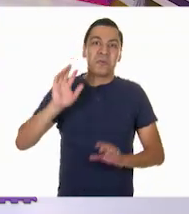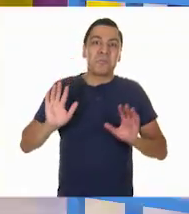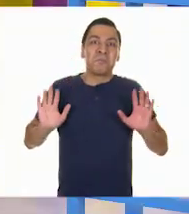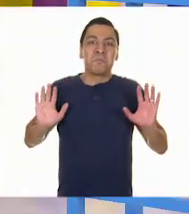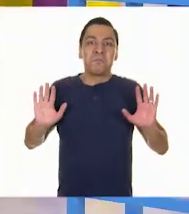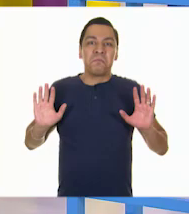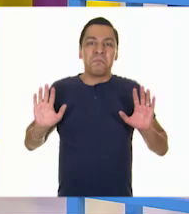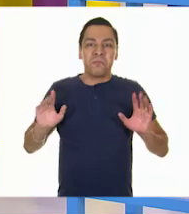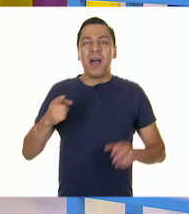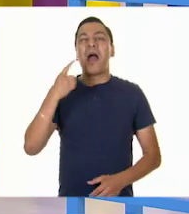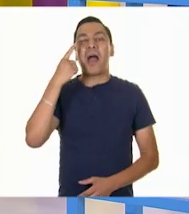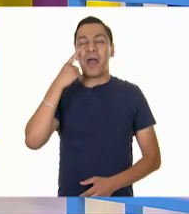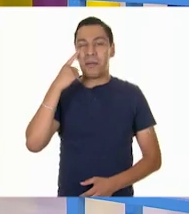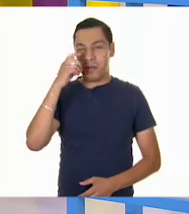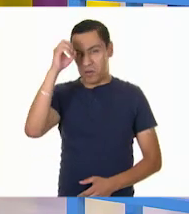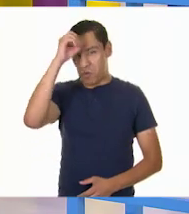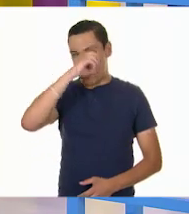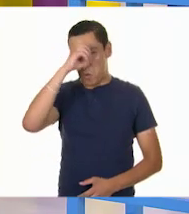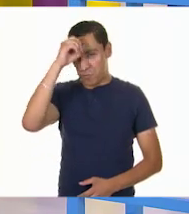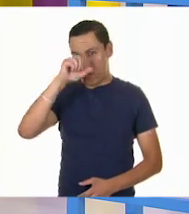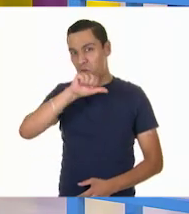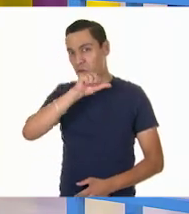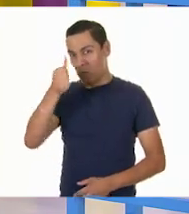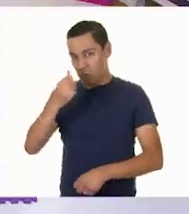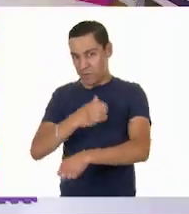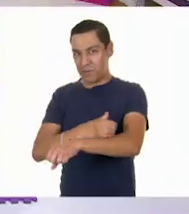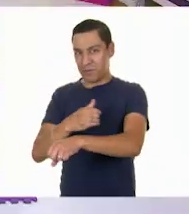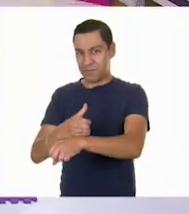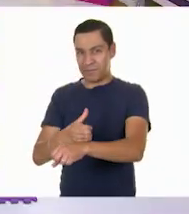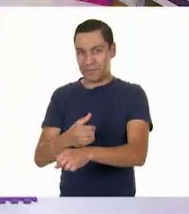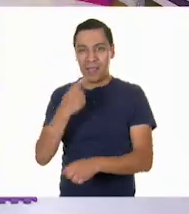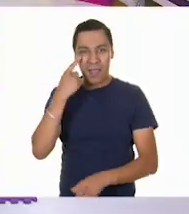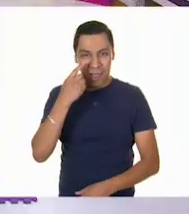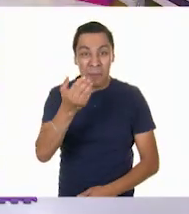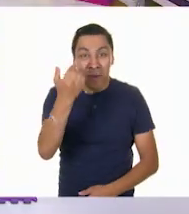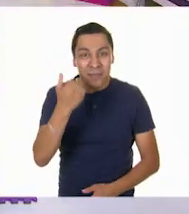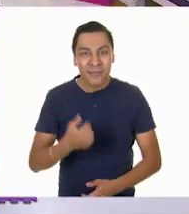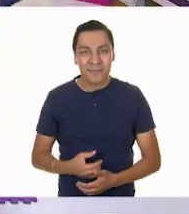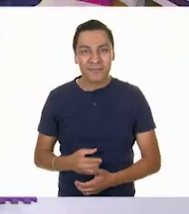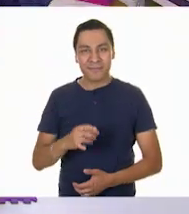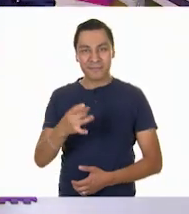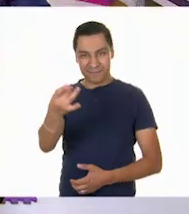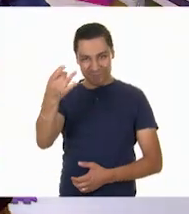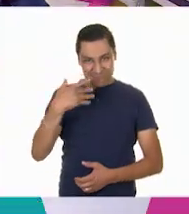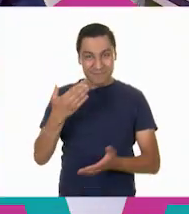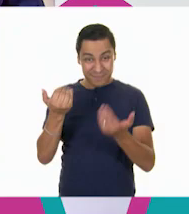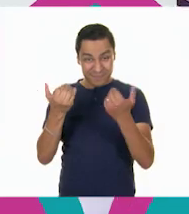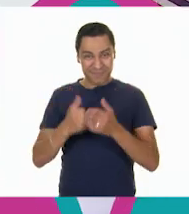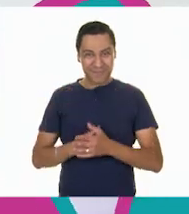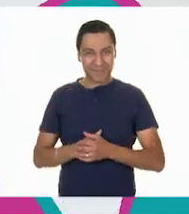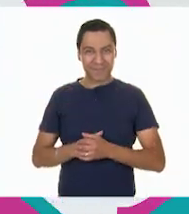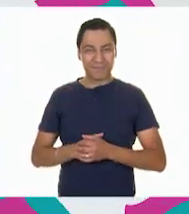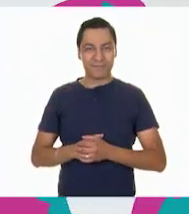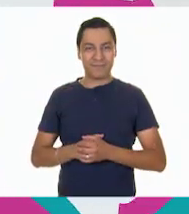Vamos a ver lo que opina otro de nuestros compañeros. ¿Te parece? A ver. Vamos a ver su dibujo. Acompáñame. ¡Enséñanos tu dibujo!